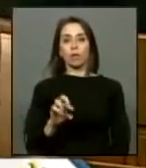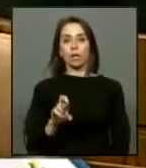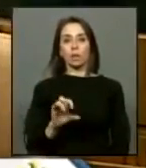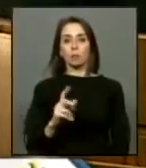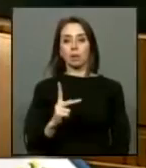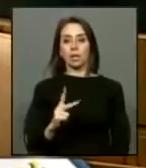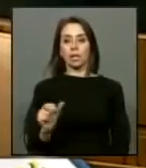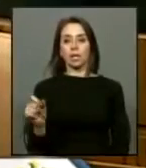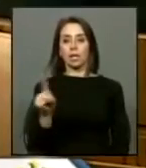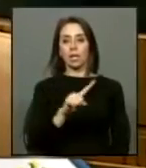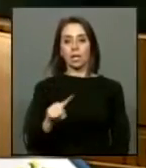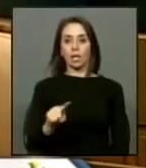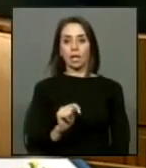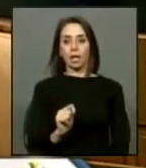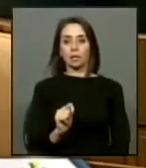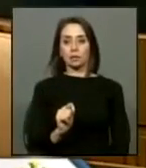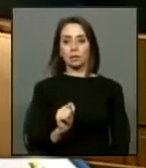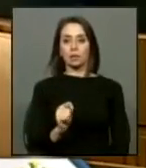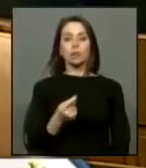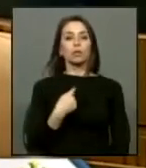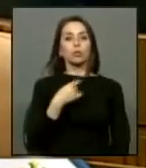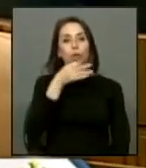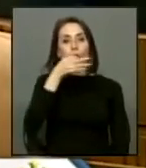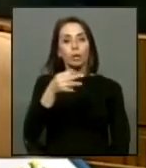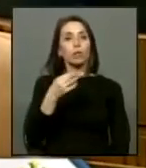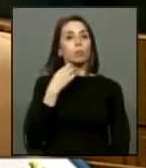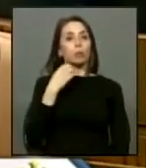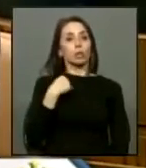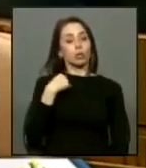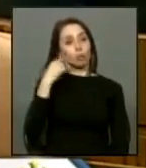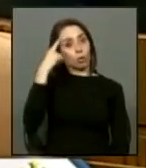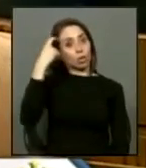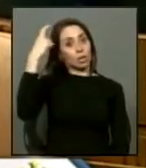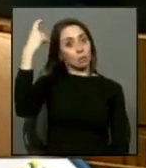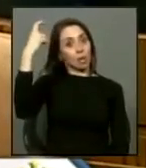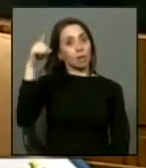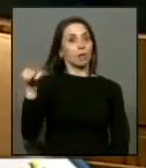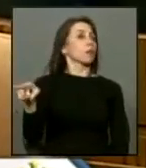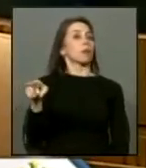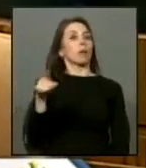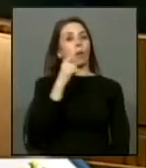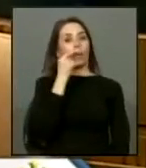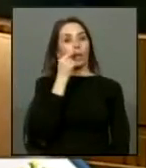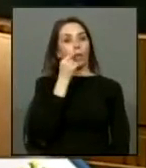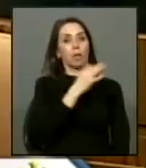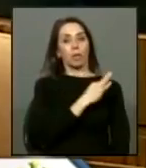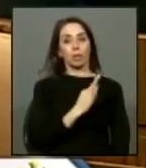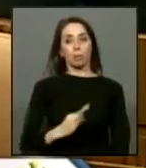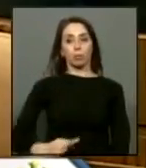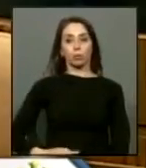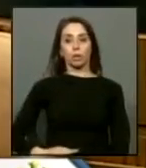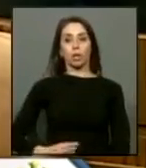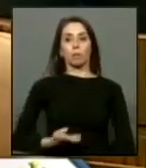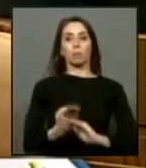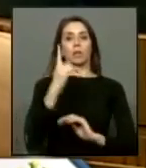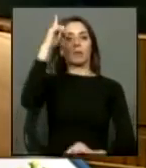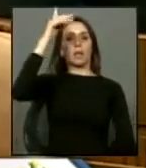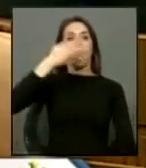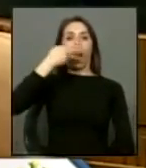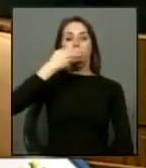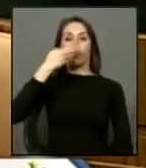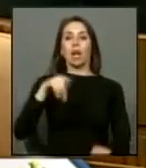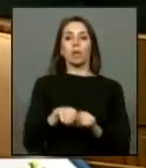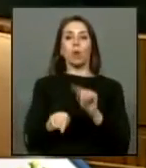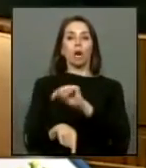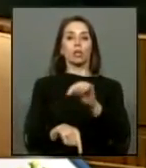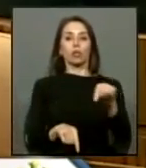y lo digo porque imaginé que el diputado pedía la palabra y así como lo